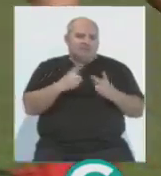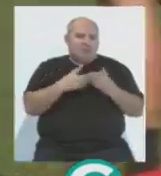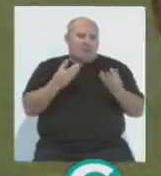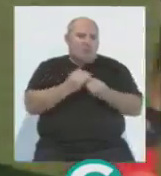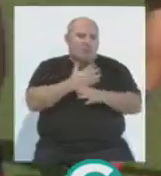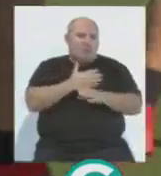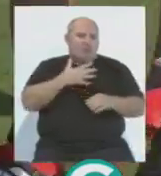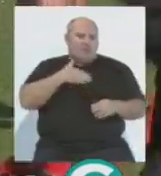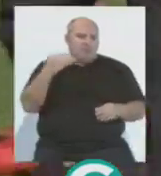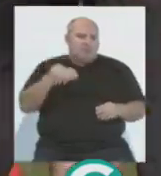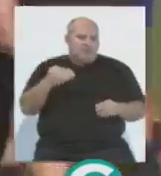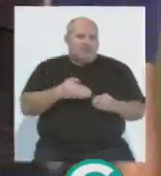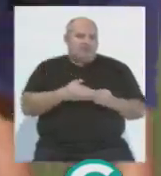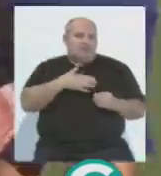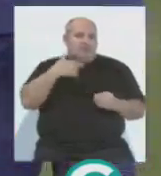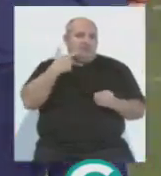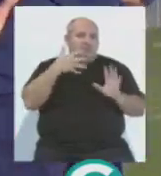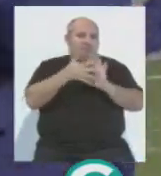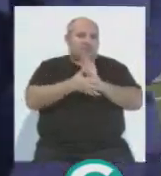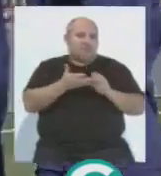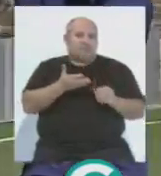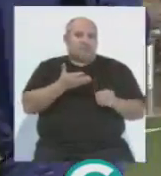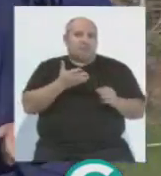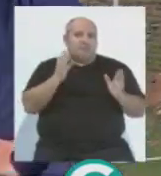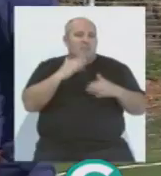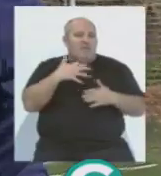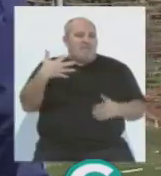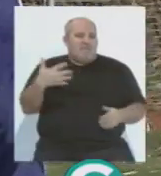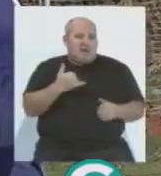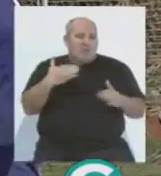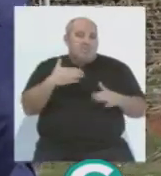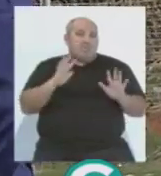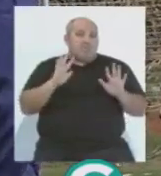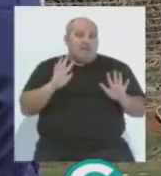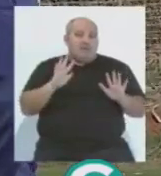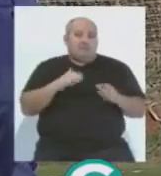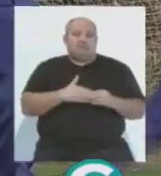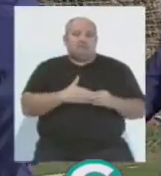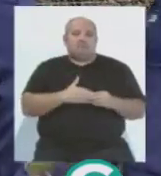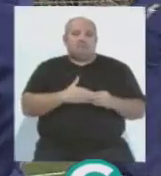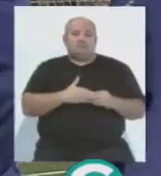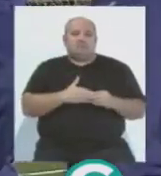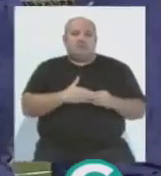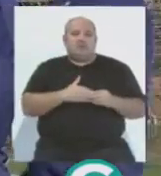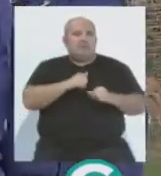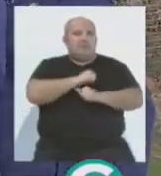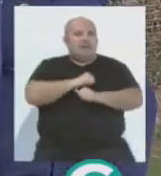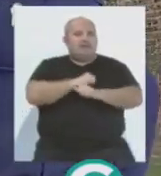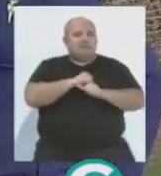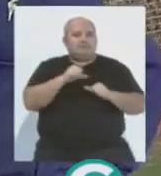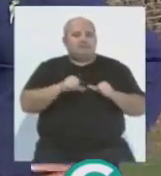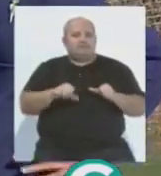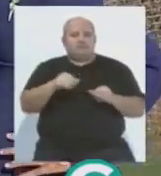jugador del Cádiz B. Con lo cual no hay ninguna baja. Lo que sí está esperando